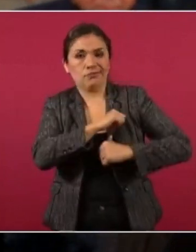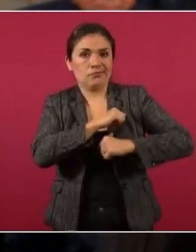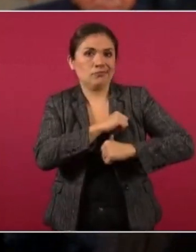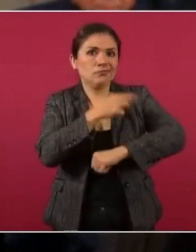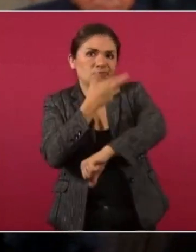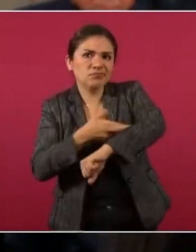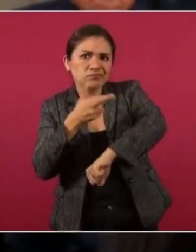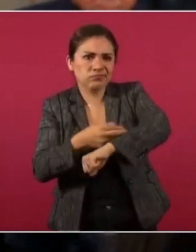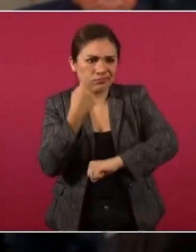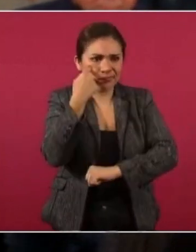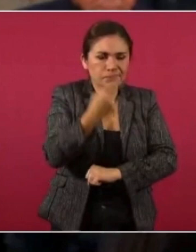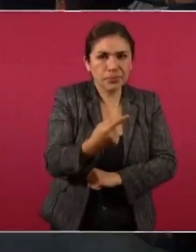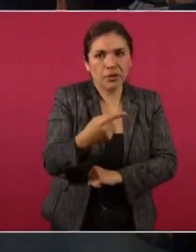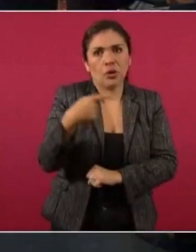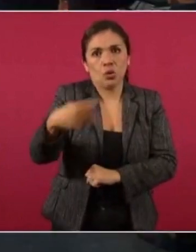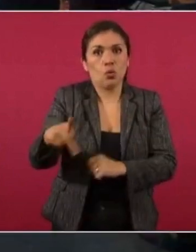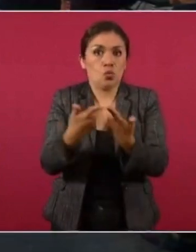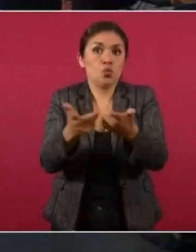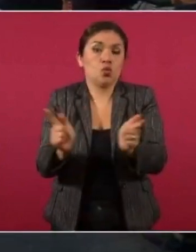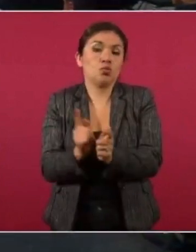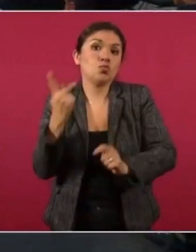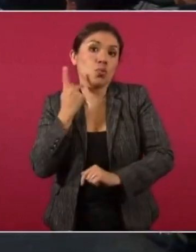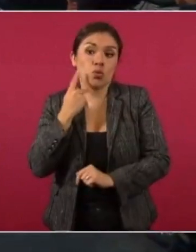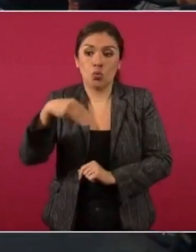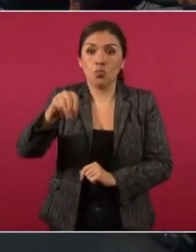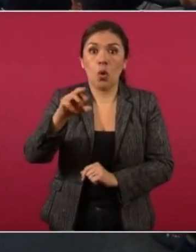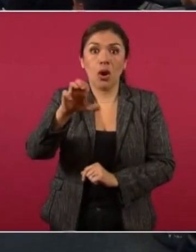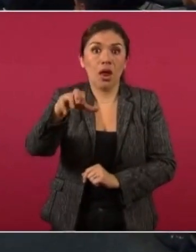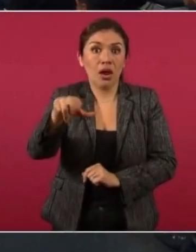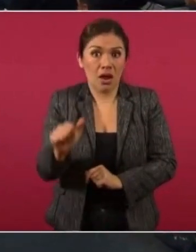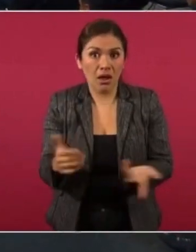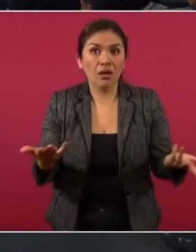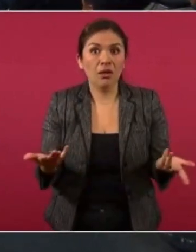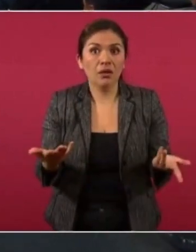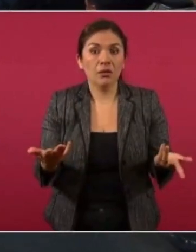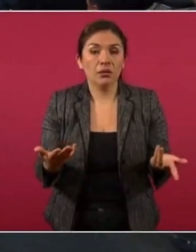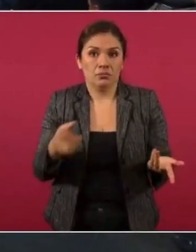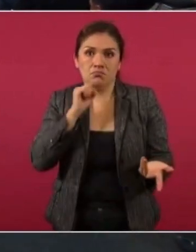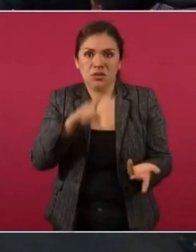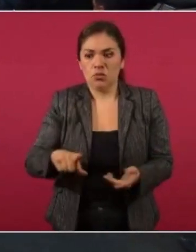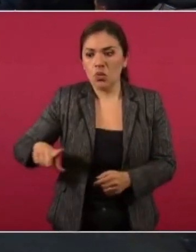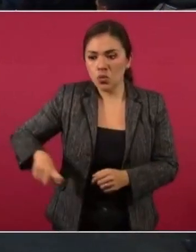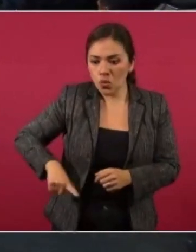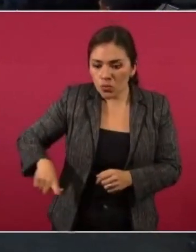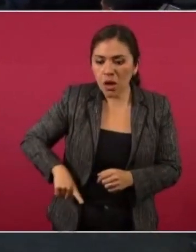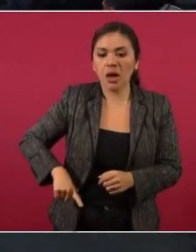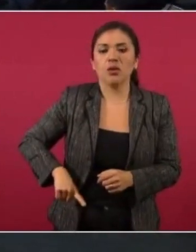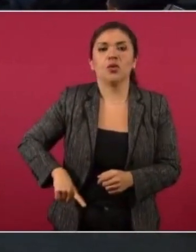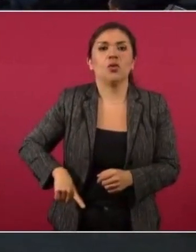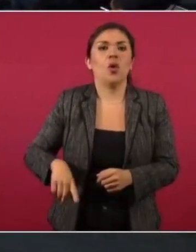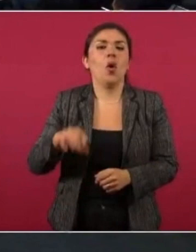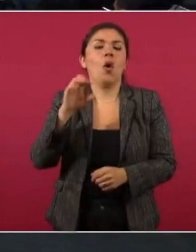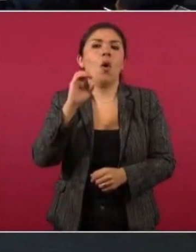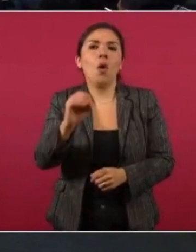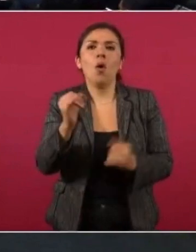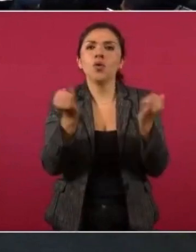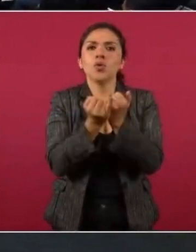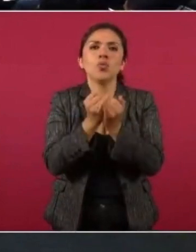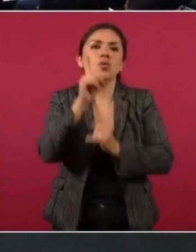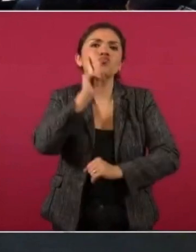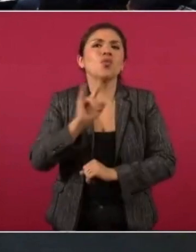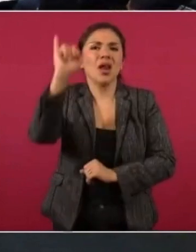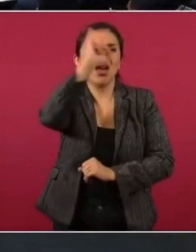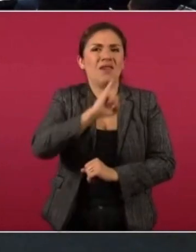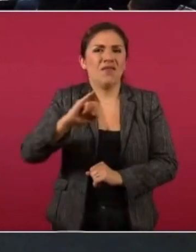Morena y para que tanto los gobiernos, como lo ha hecho la jefa de